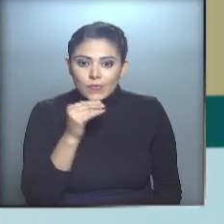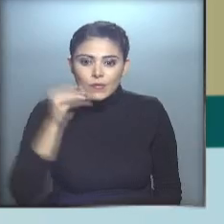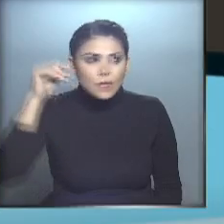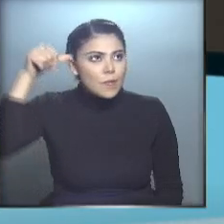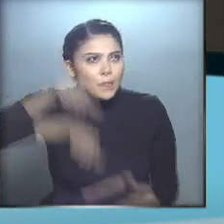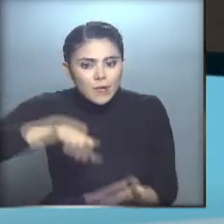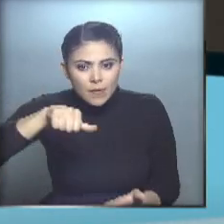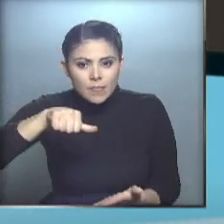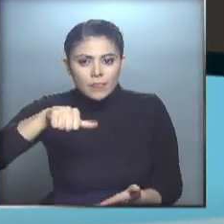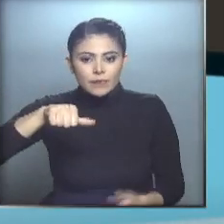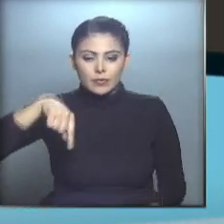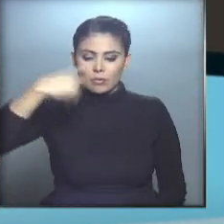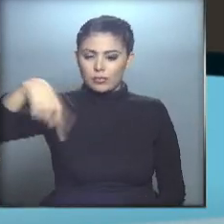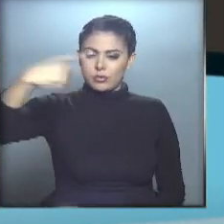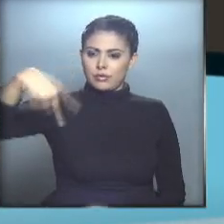¡No!